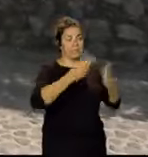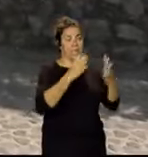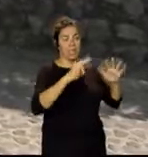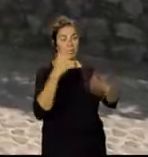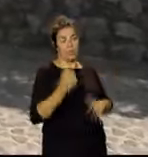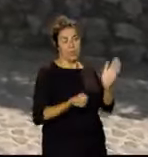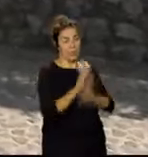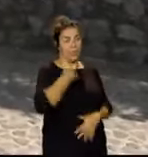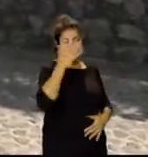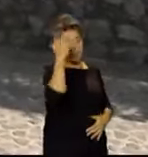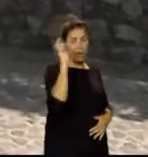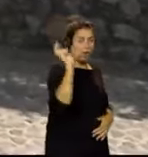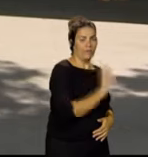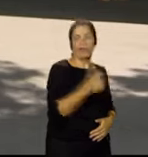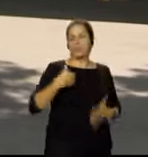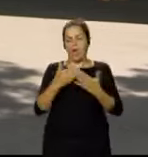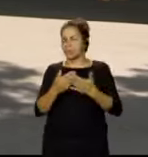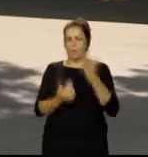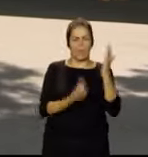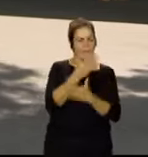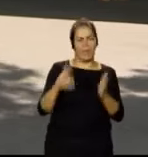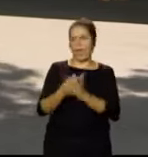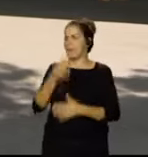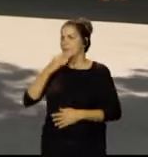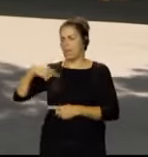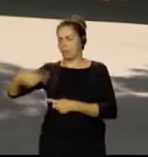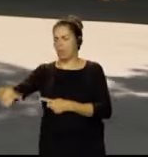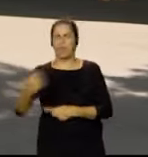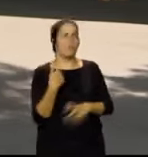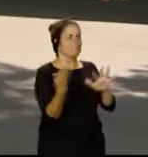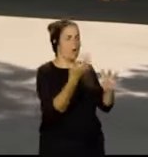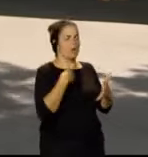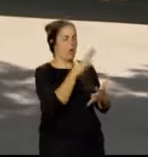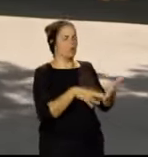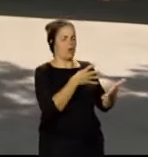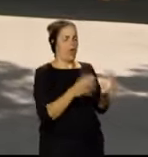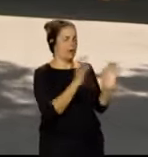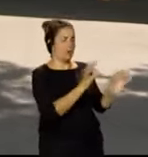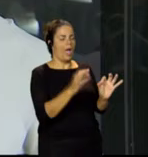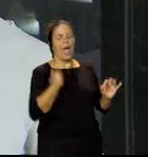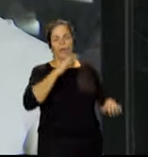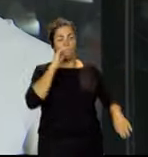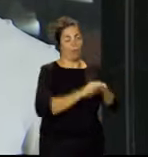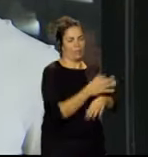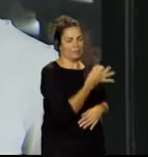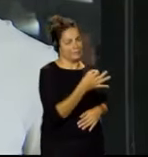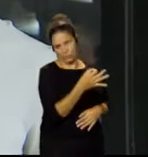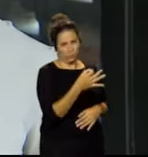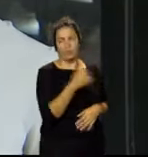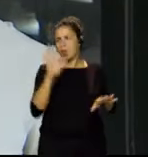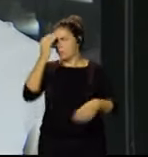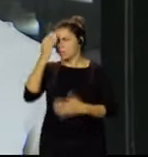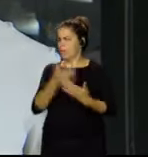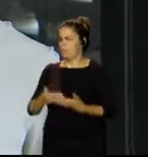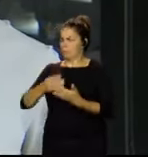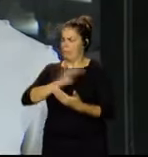Estudio de por la mañana a por la tarde todos los días. Más o menos me he establecido un horario, aunque no lo he seguido tampoco mucho. Yo creo que hay que estudiar bastante,